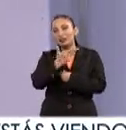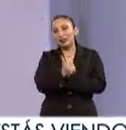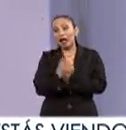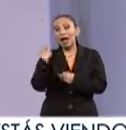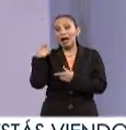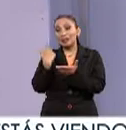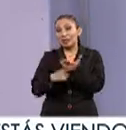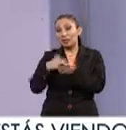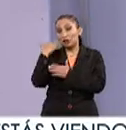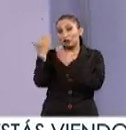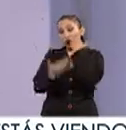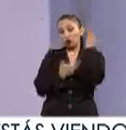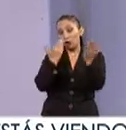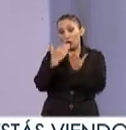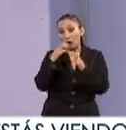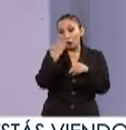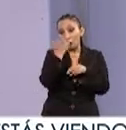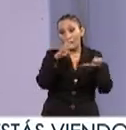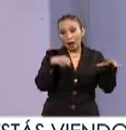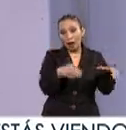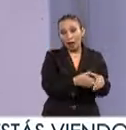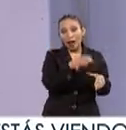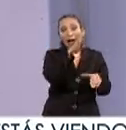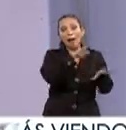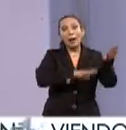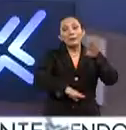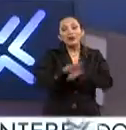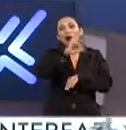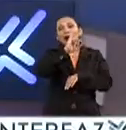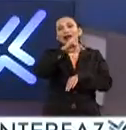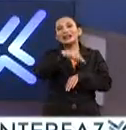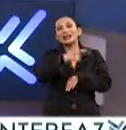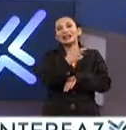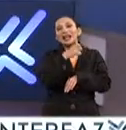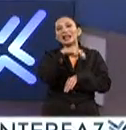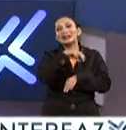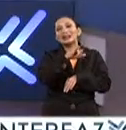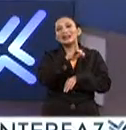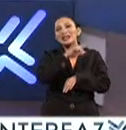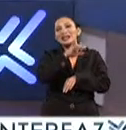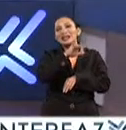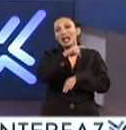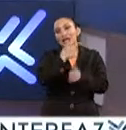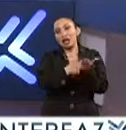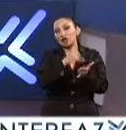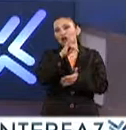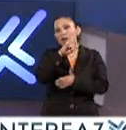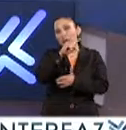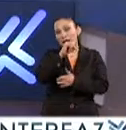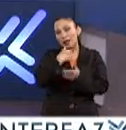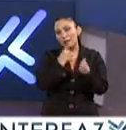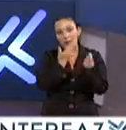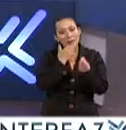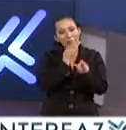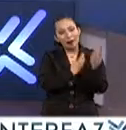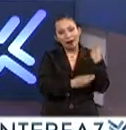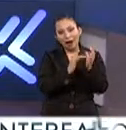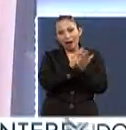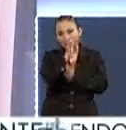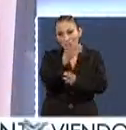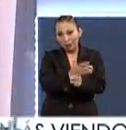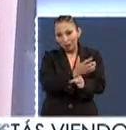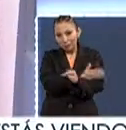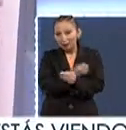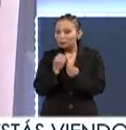la Unidad Profesional Interdisciplinaria de Bioingeniería del Instituto Politécnico Nacional. Bienvenida, muchísimas gracias por estar con